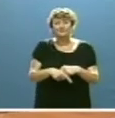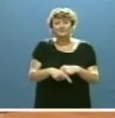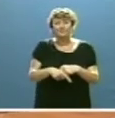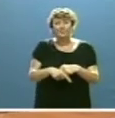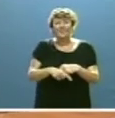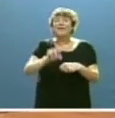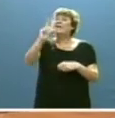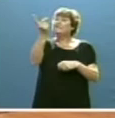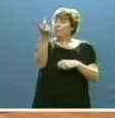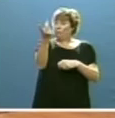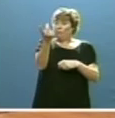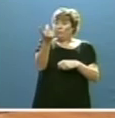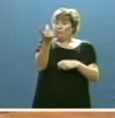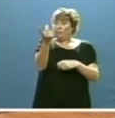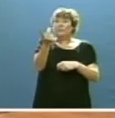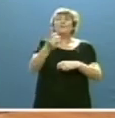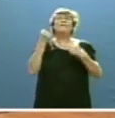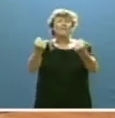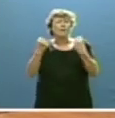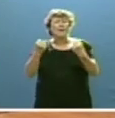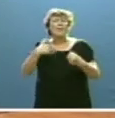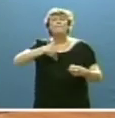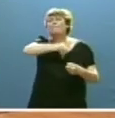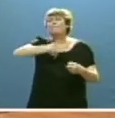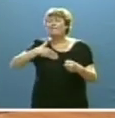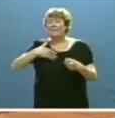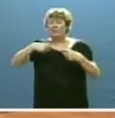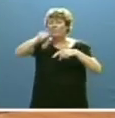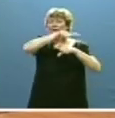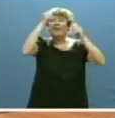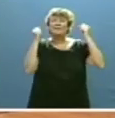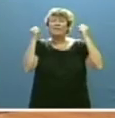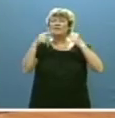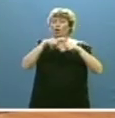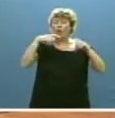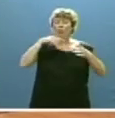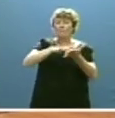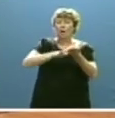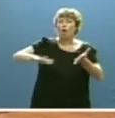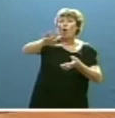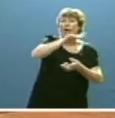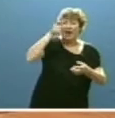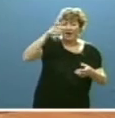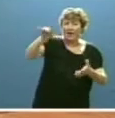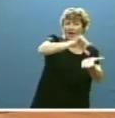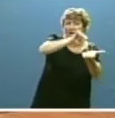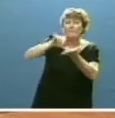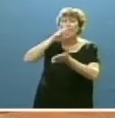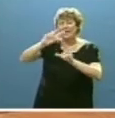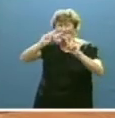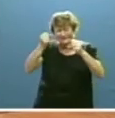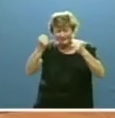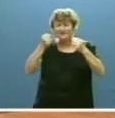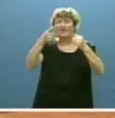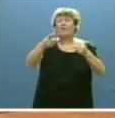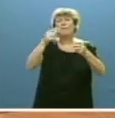El segundo, fortalecer el papel de las entidades locales para reforzar su posición como